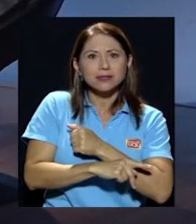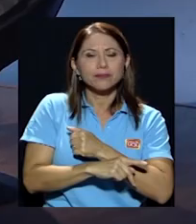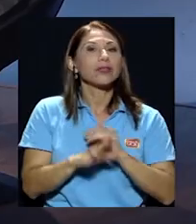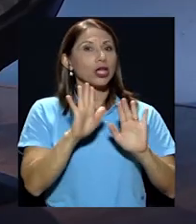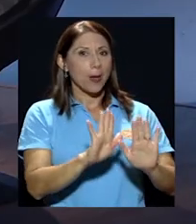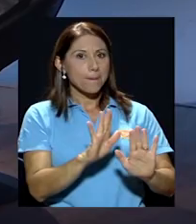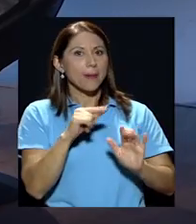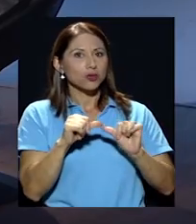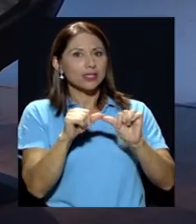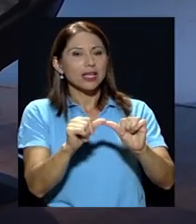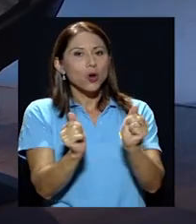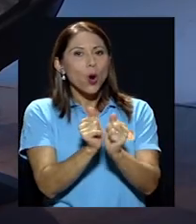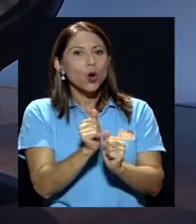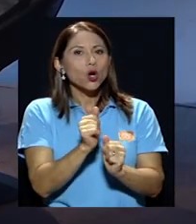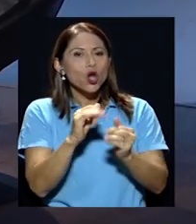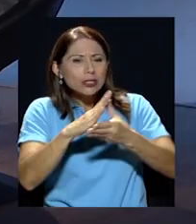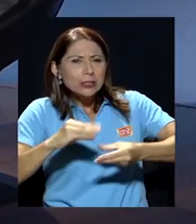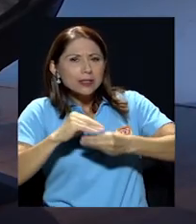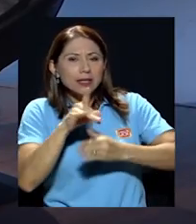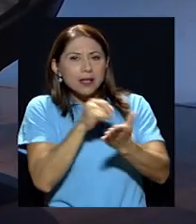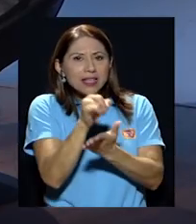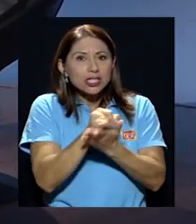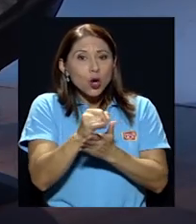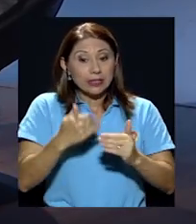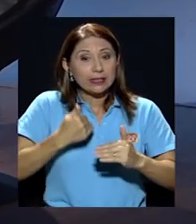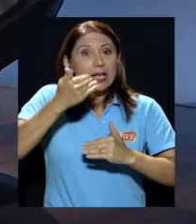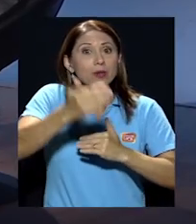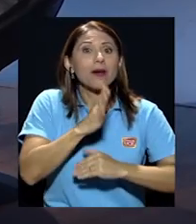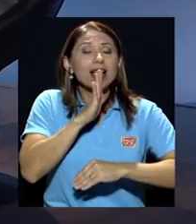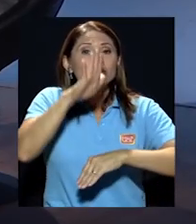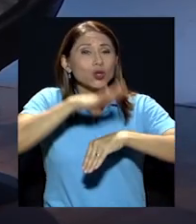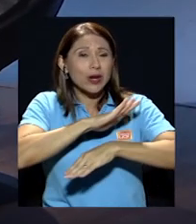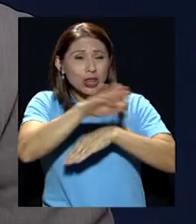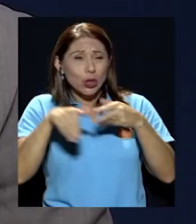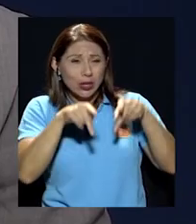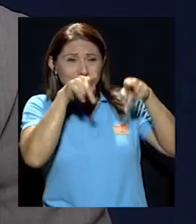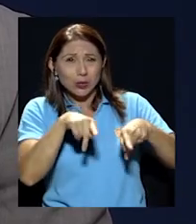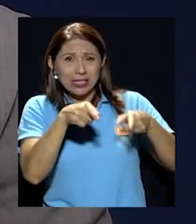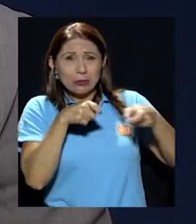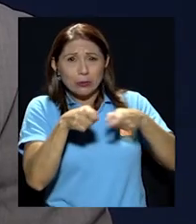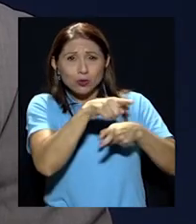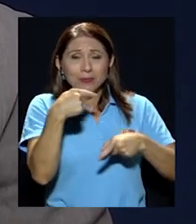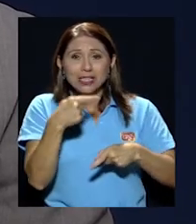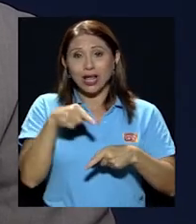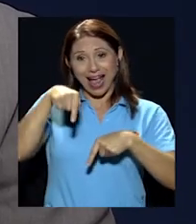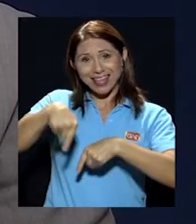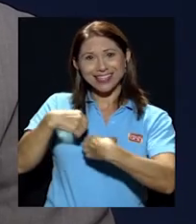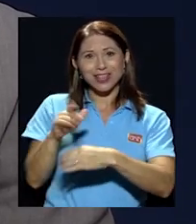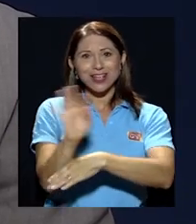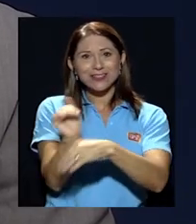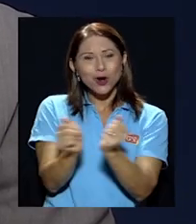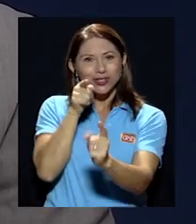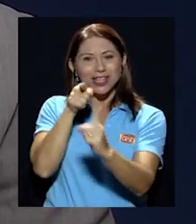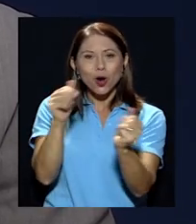detalles de su investigación. Vamos a tener un segmento casi dedicado a todos los tiranos que usted menciona. Estamos haciendo Televisión con Sentido con don